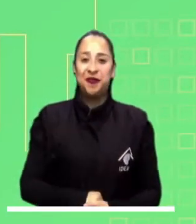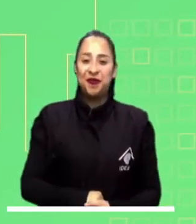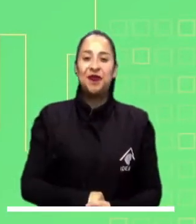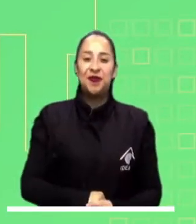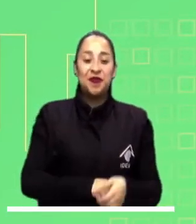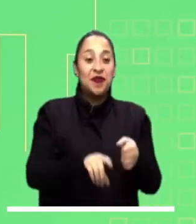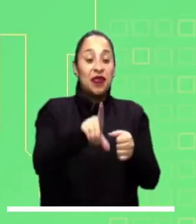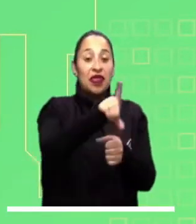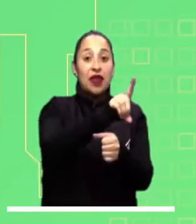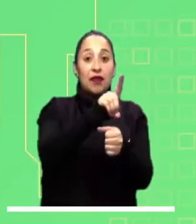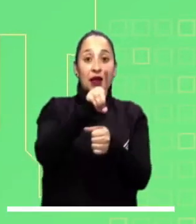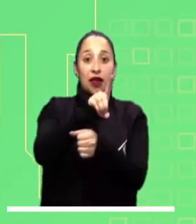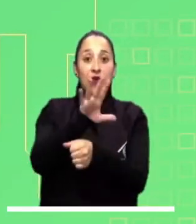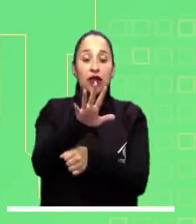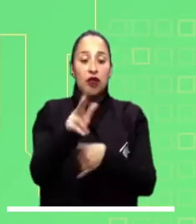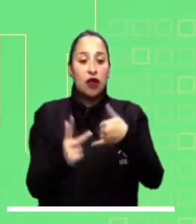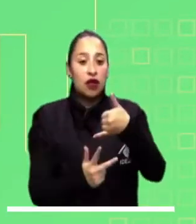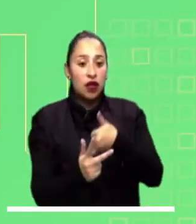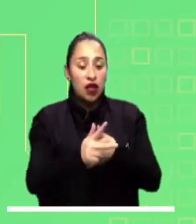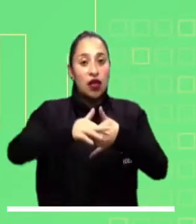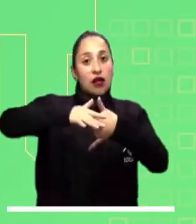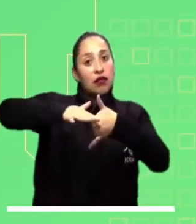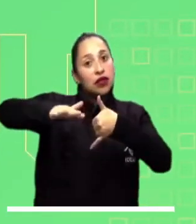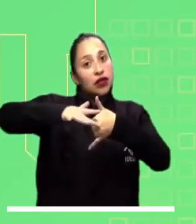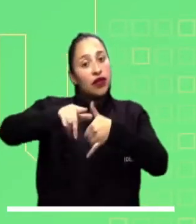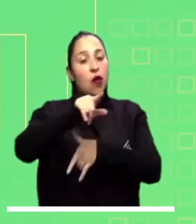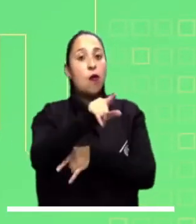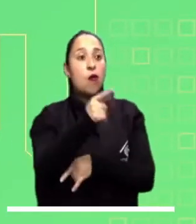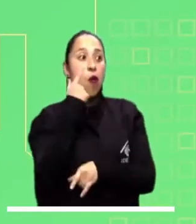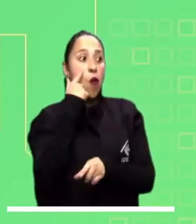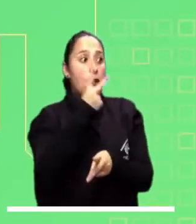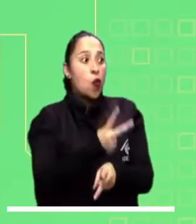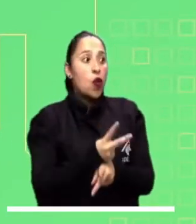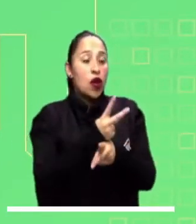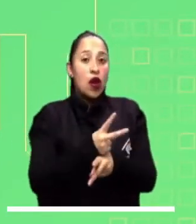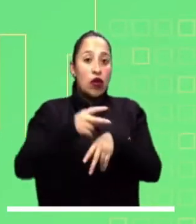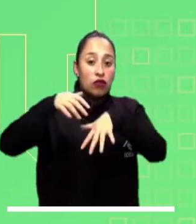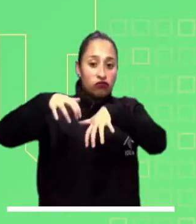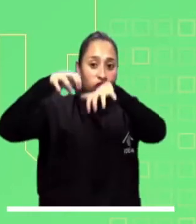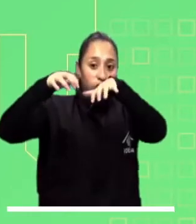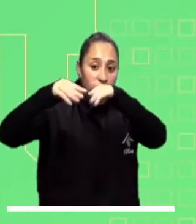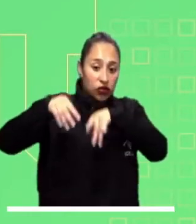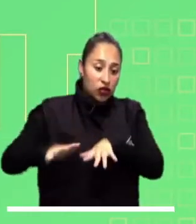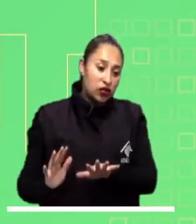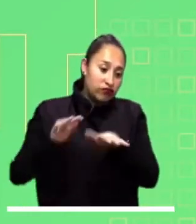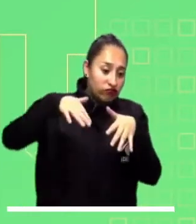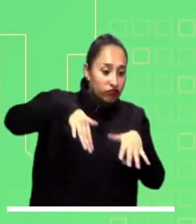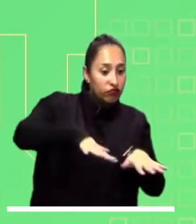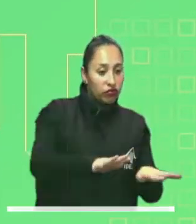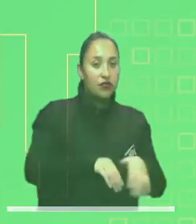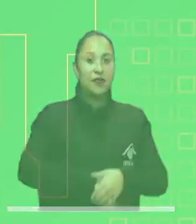Varios departamentos de las regiones Andina y Pacífica se encuentran con amenaza de deslizamientos.